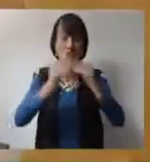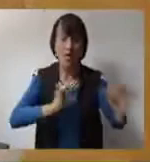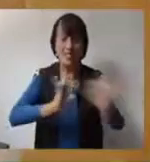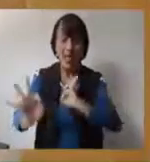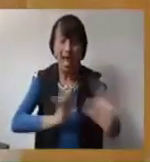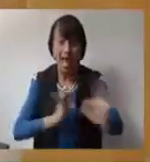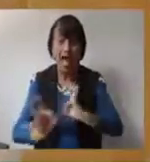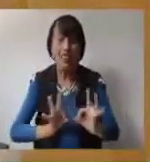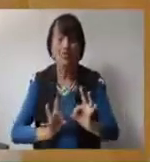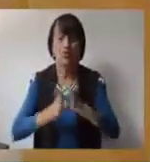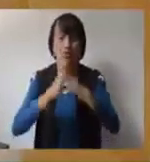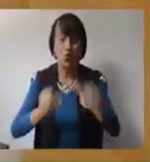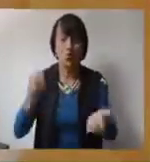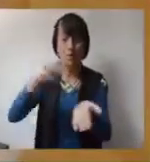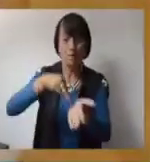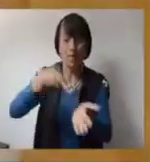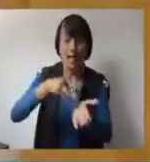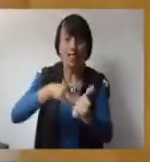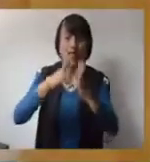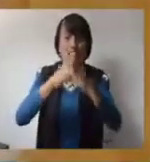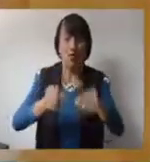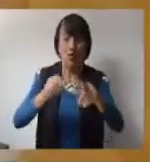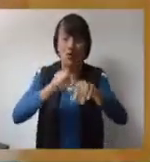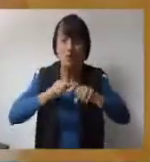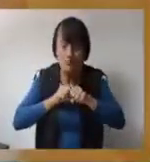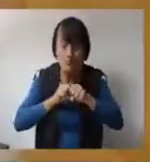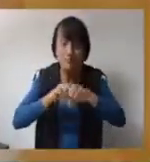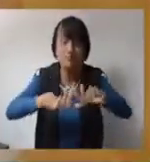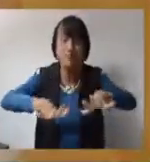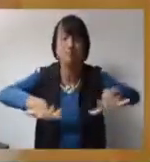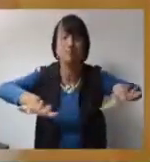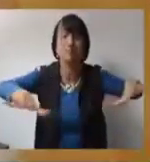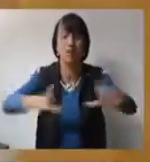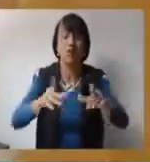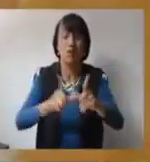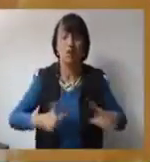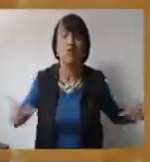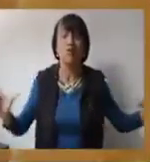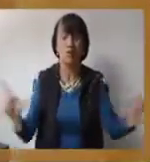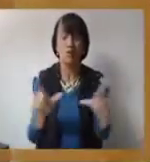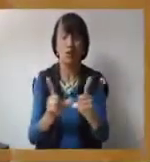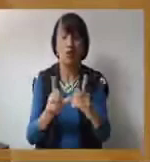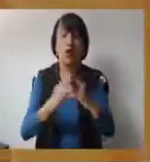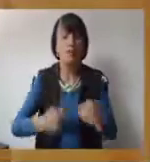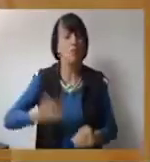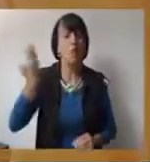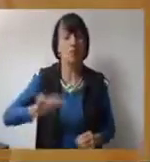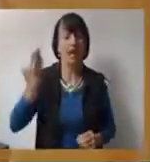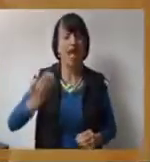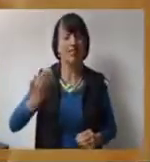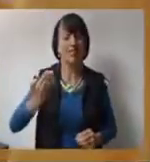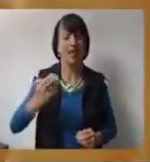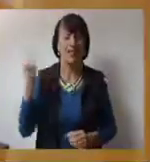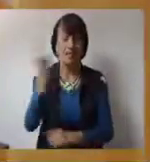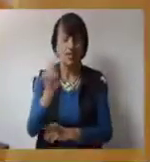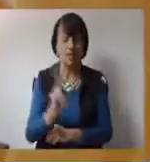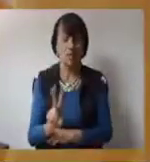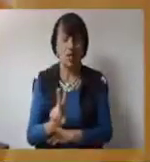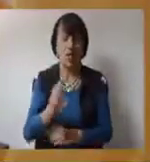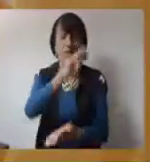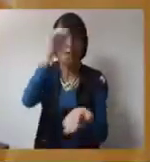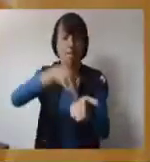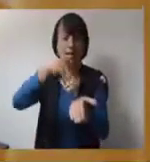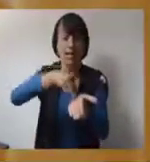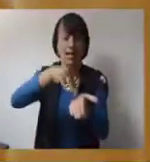Mazolero está reacondicionada, como se lo merecen los altos mirandinos. Esta es una de las salas más importantes, yo diría, de